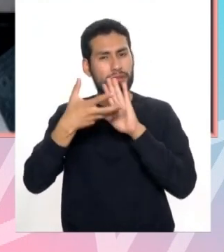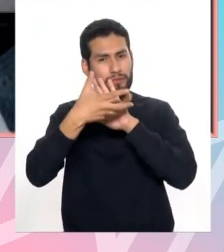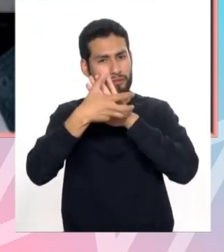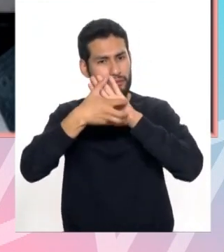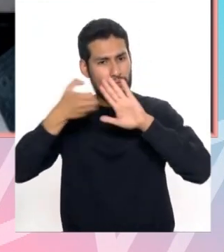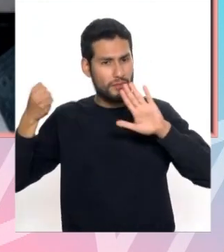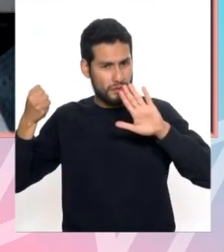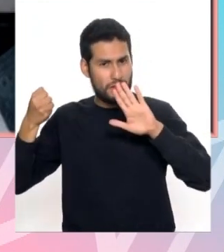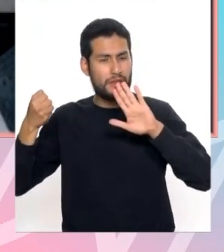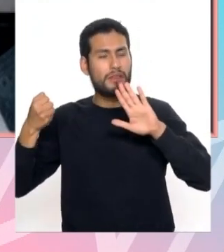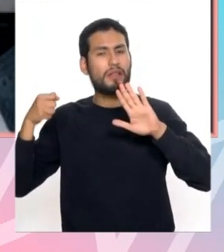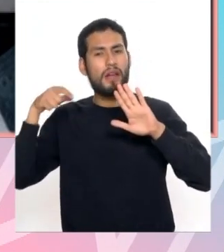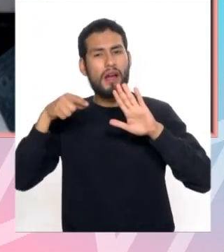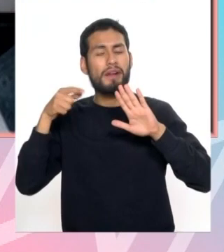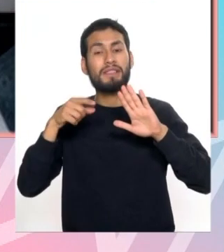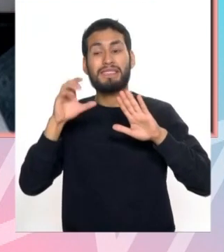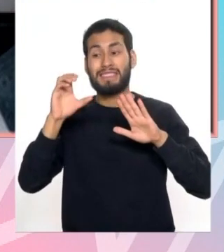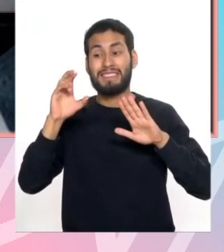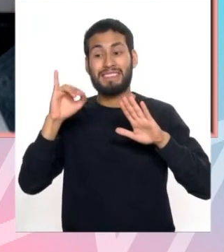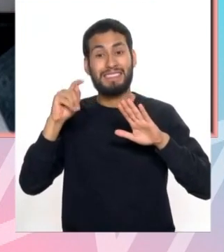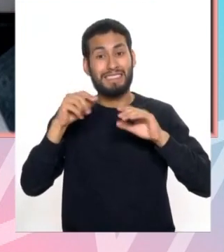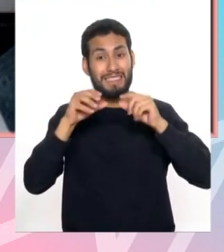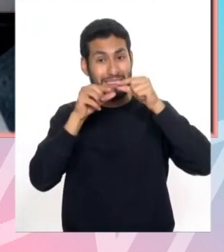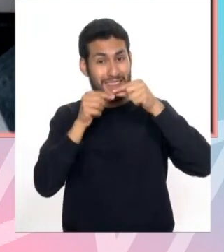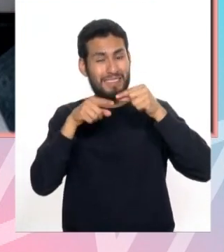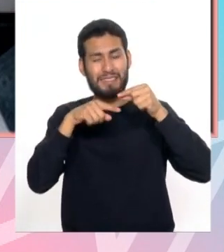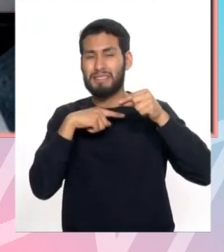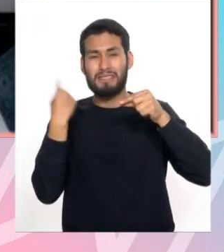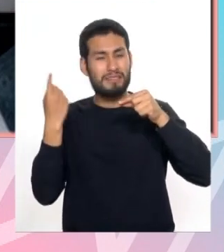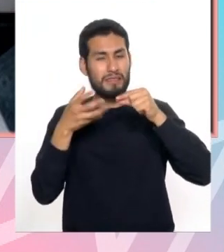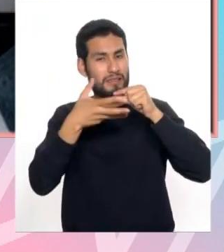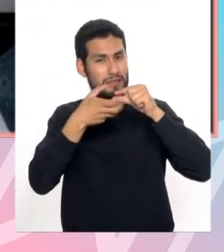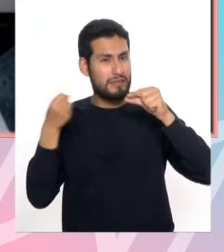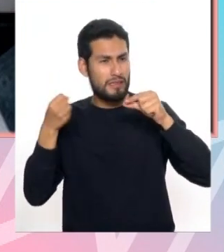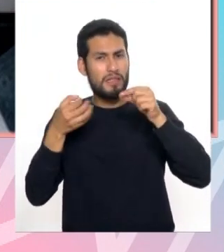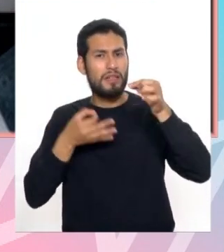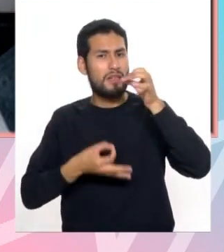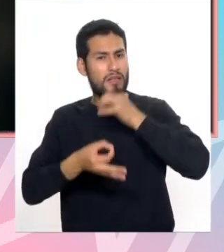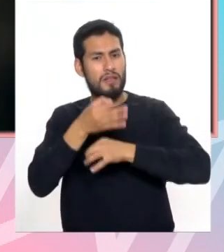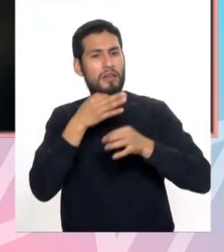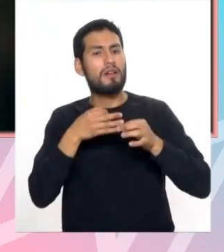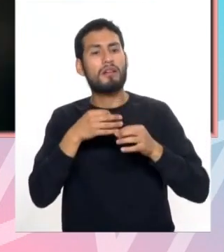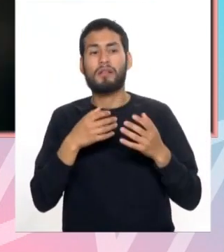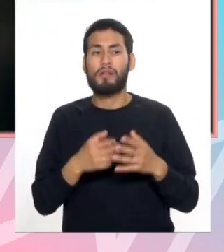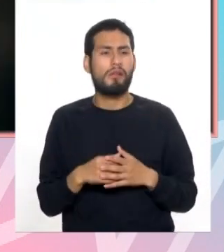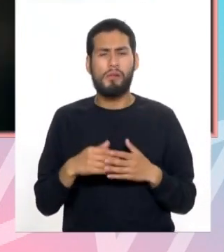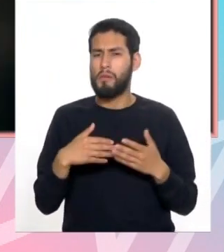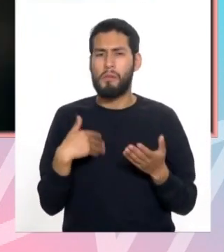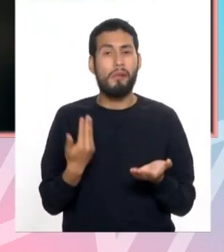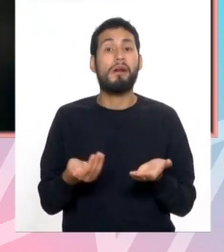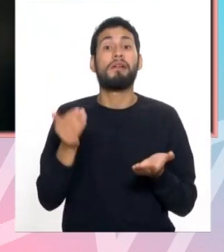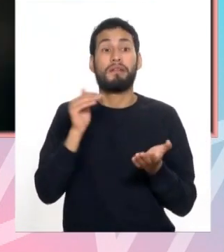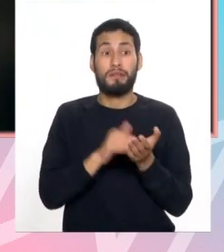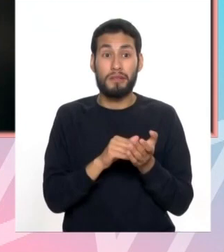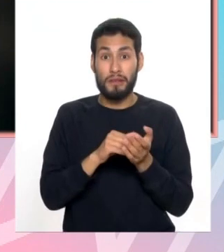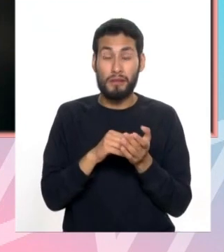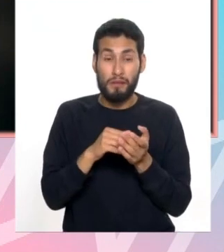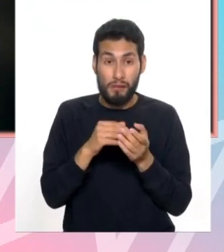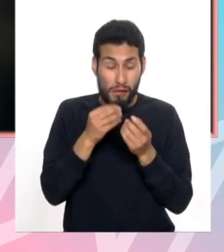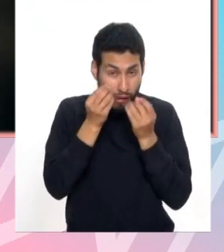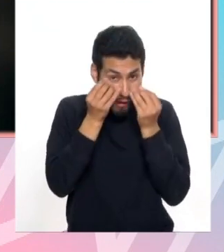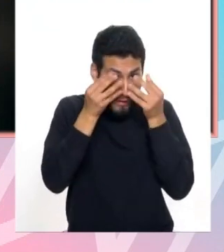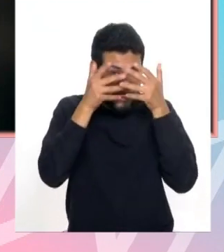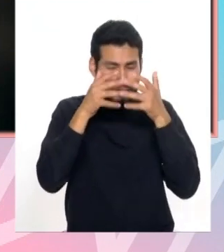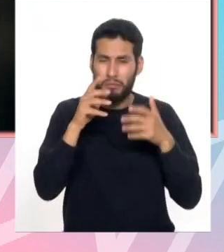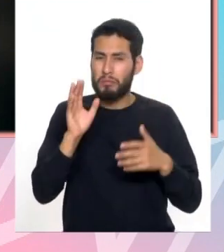sea, se retira el cristalino que se malogró. Y es reemplazado. Esto no vuelve a generarse la